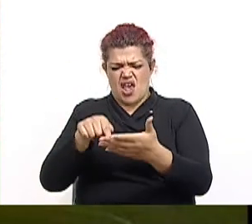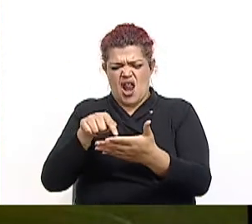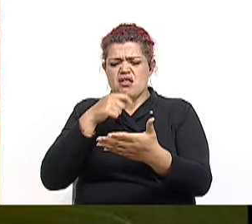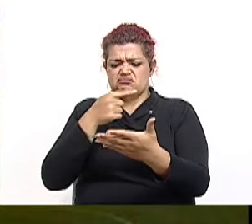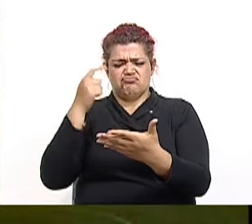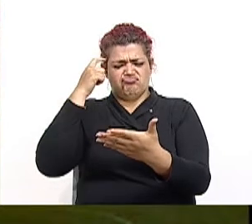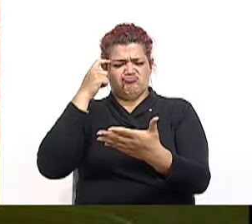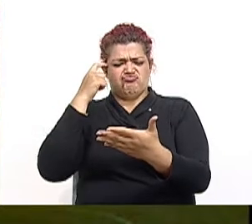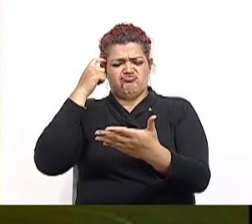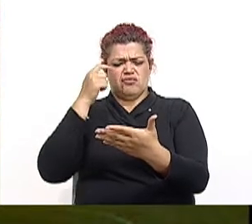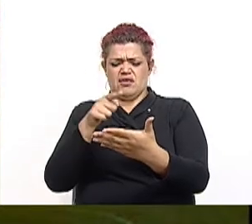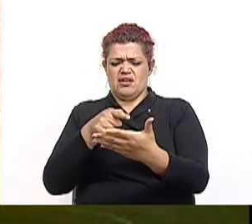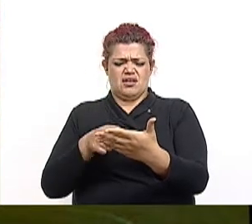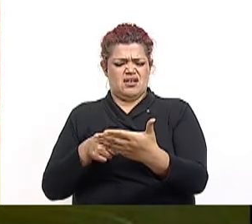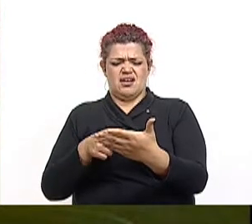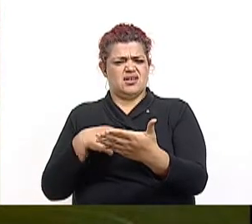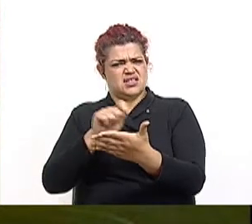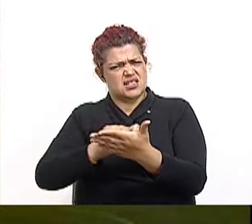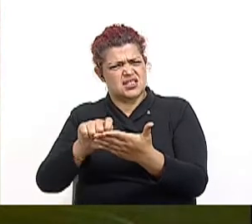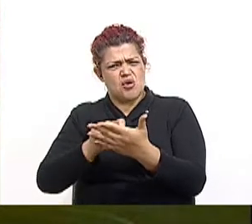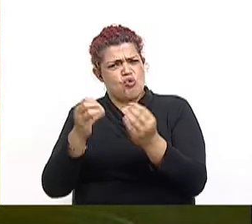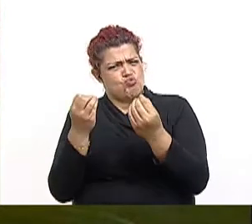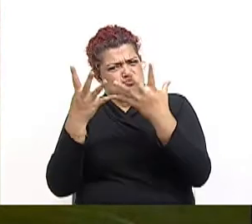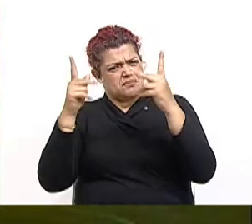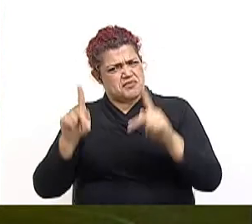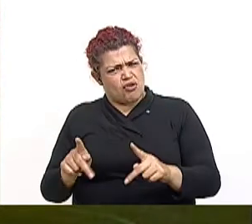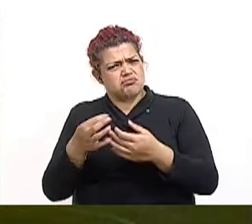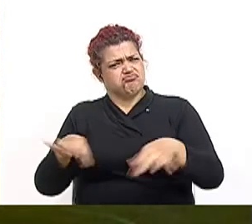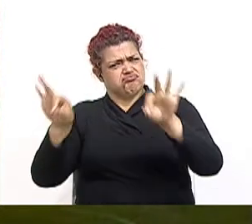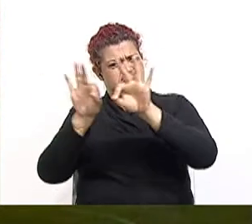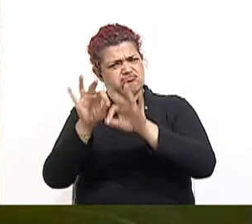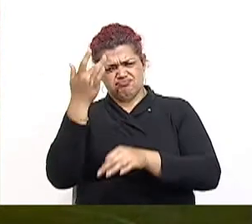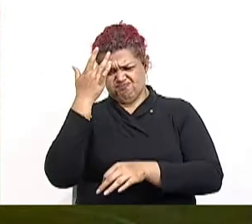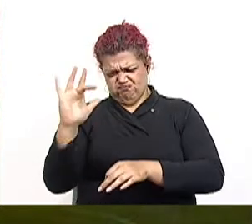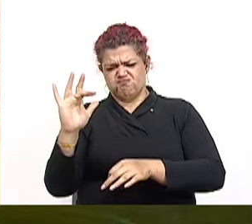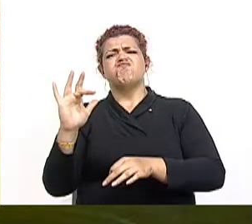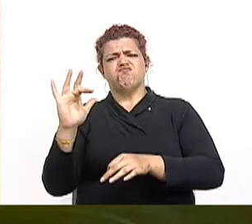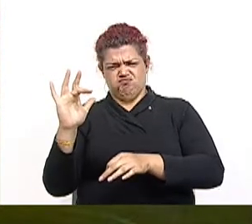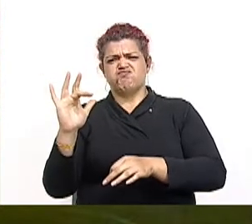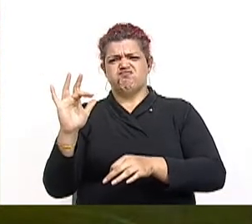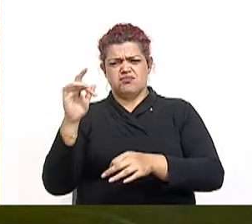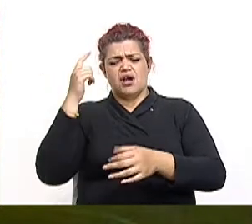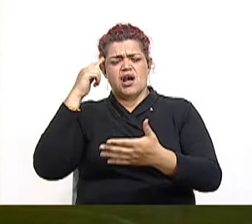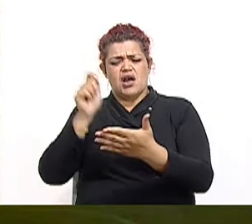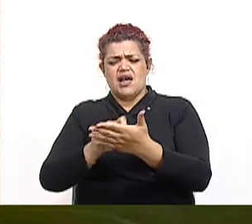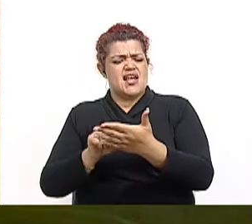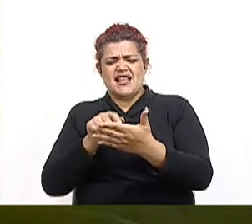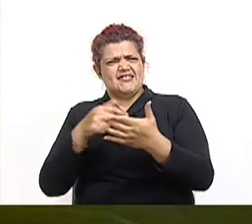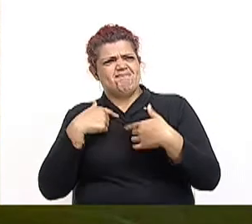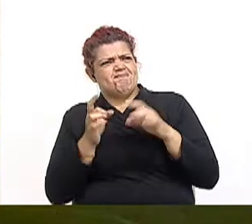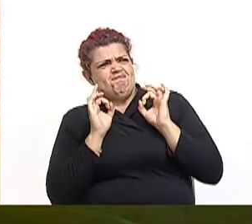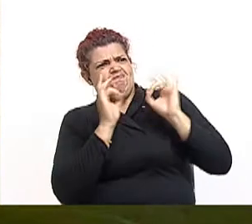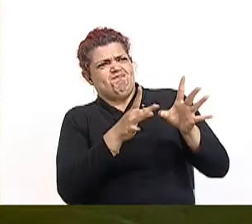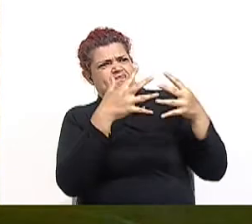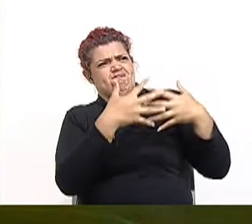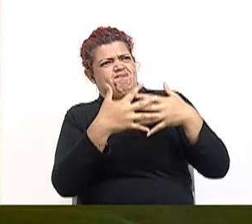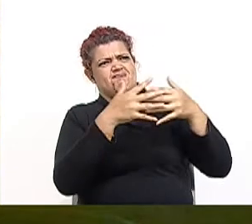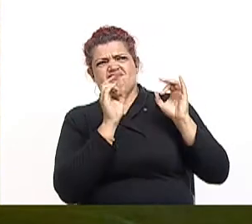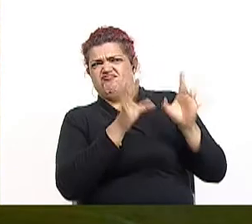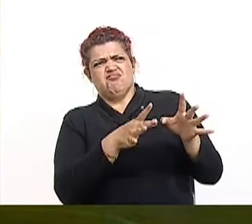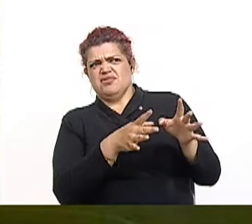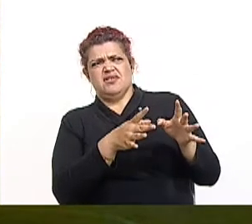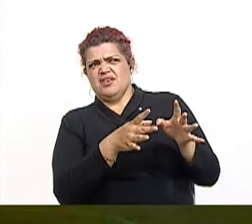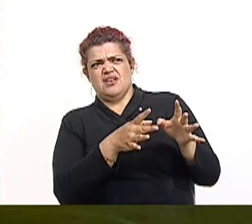conciencia. Ahí escribían grandes literatos y era de corte antiimperialista. Los reformistas se